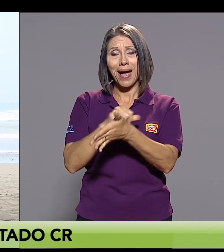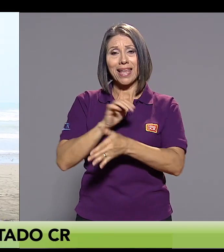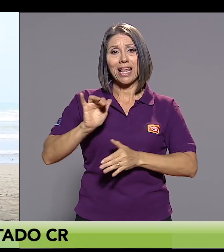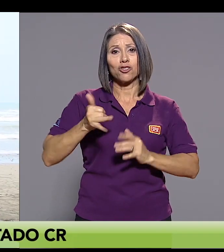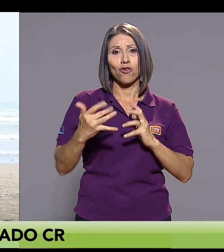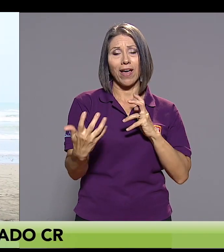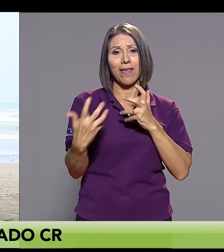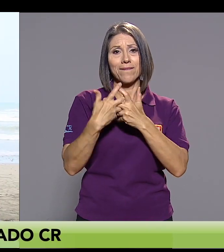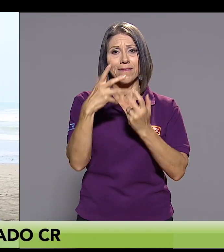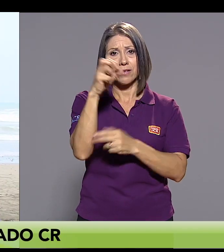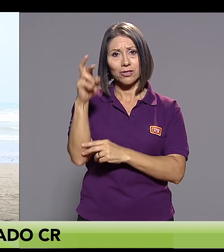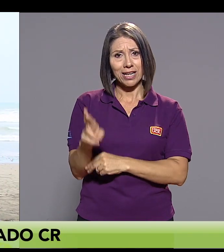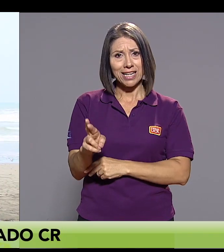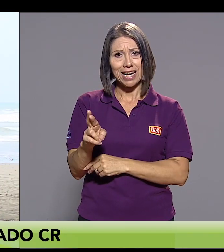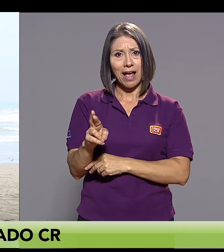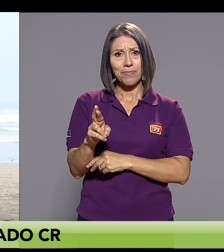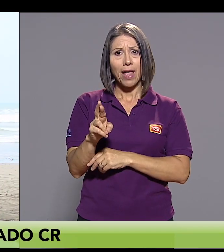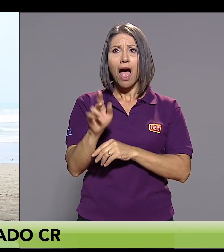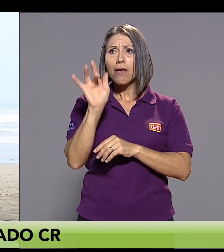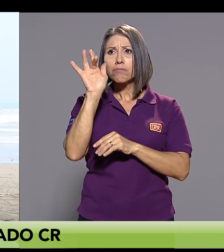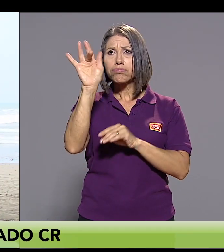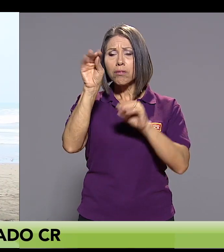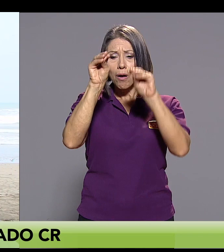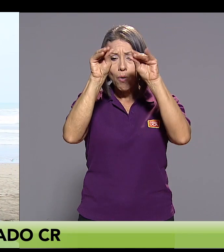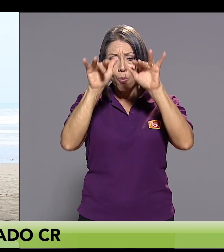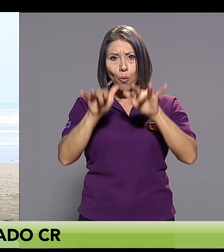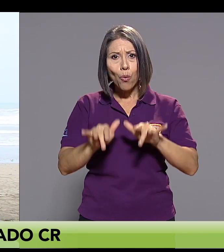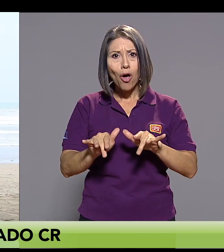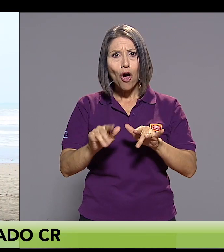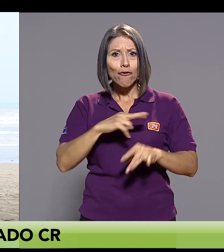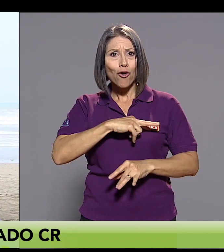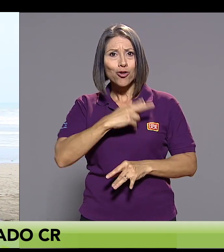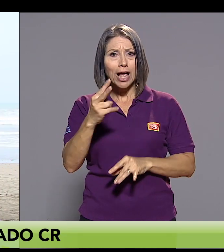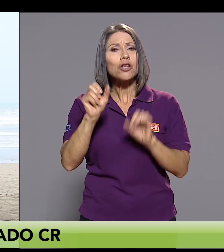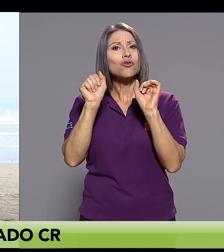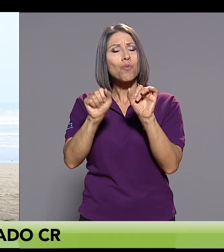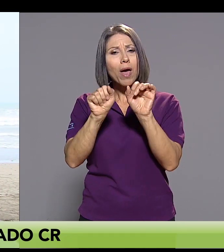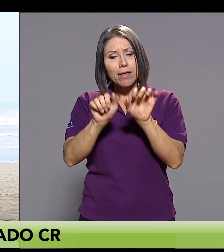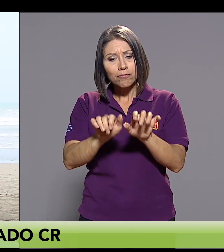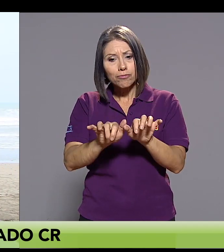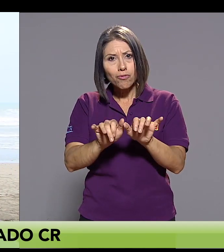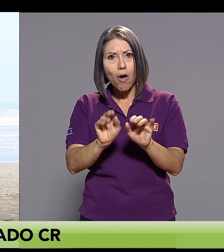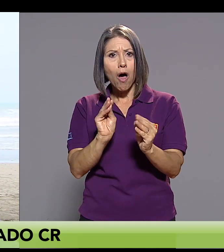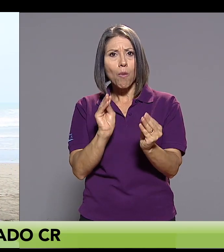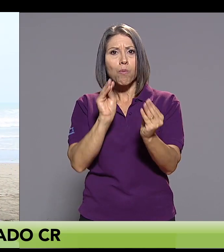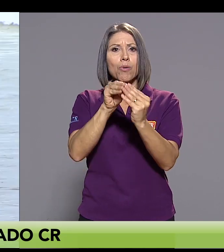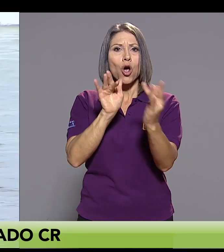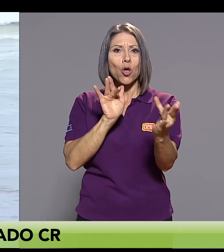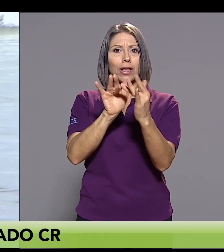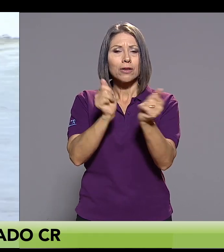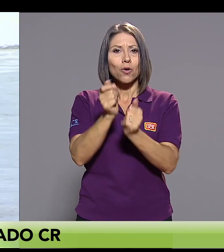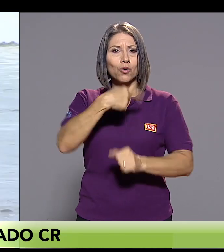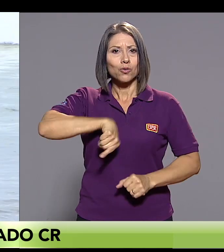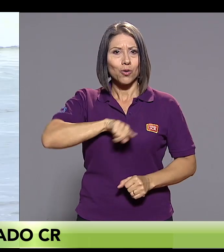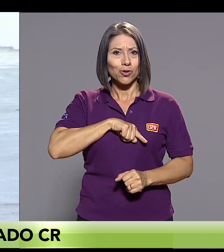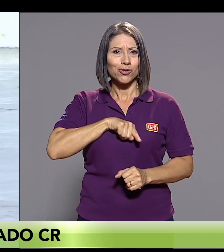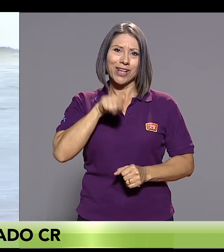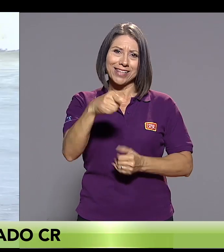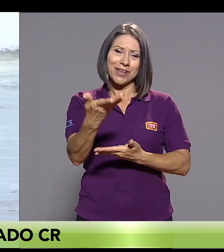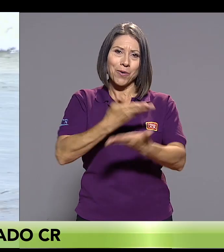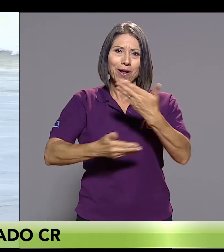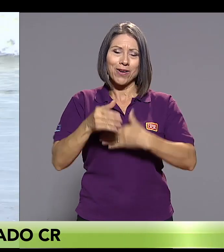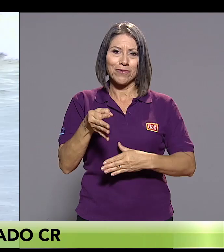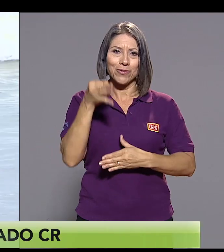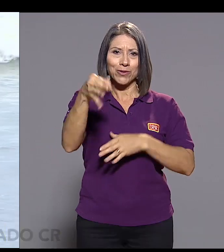invitarlos para que visiten la página de Surf Adaptado Costa Rica. Ahí está el formulario de voluntarios donde se pueden contactar